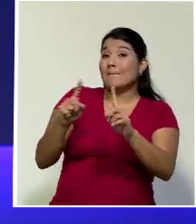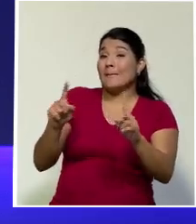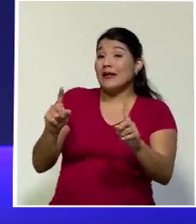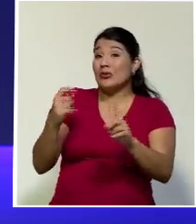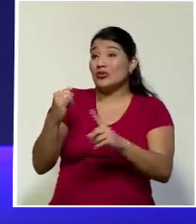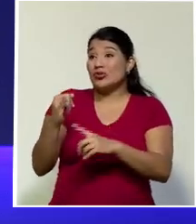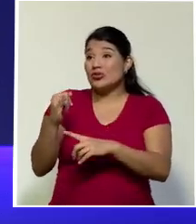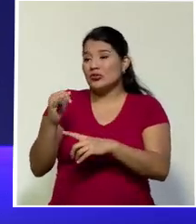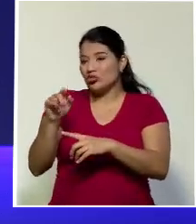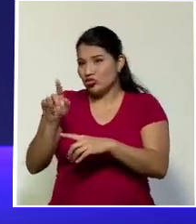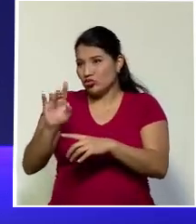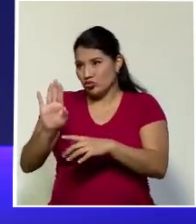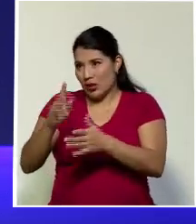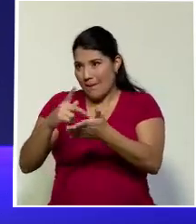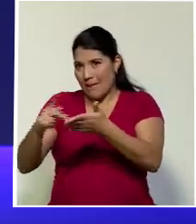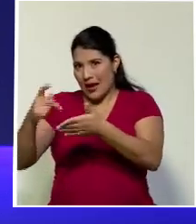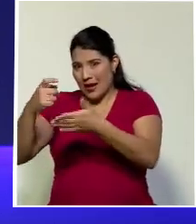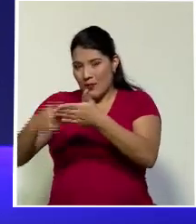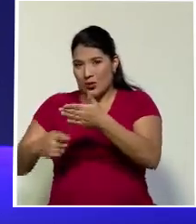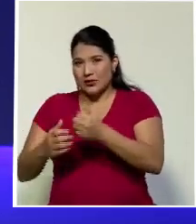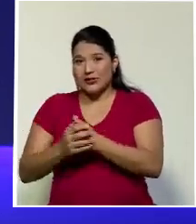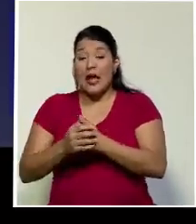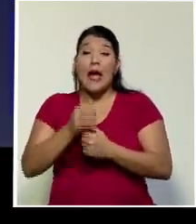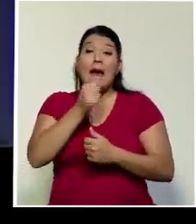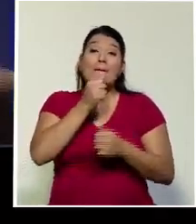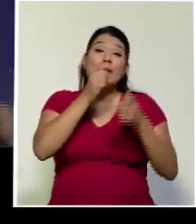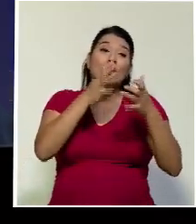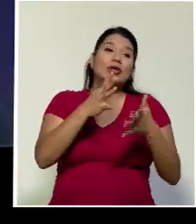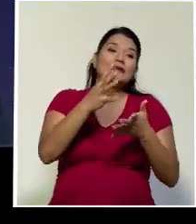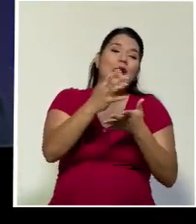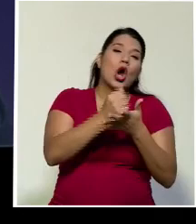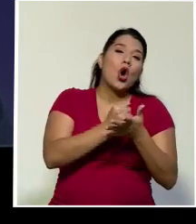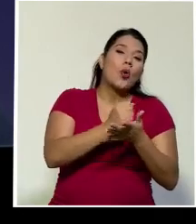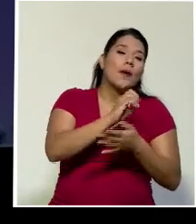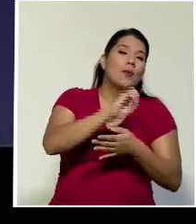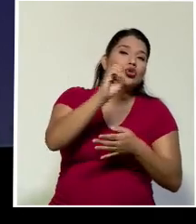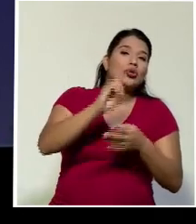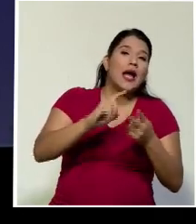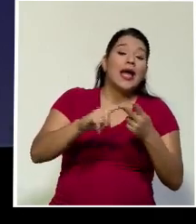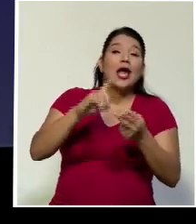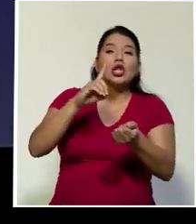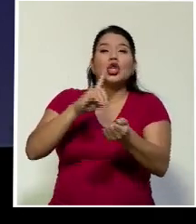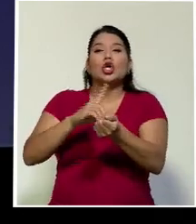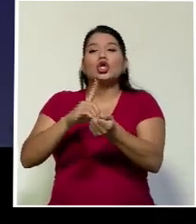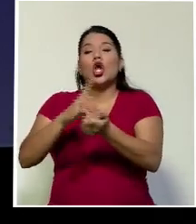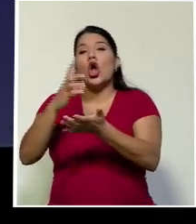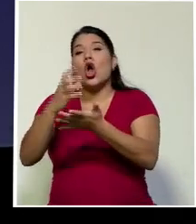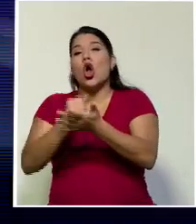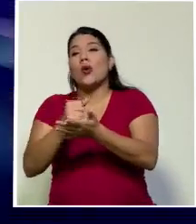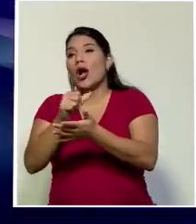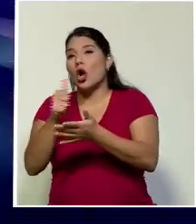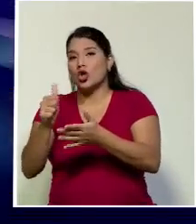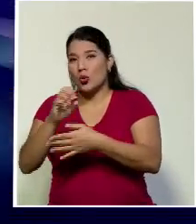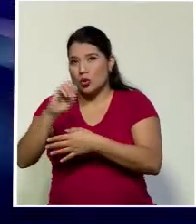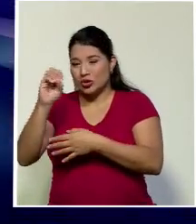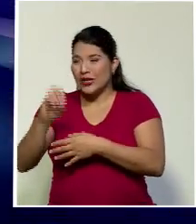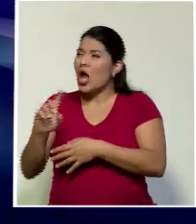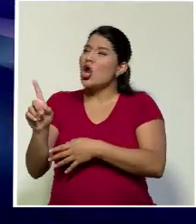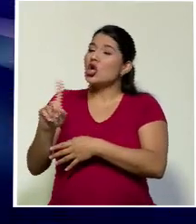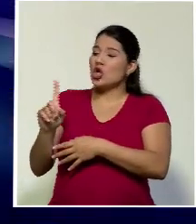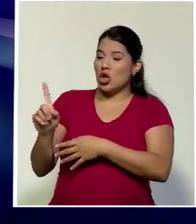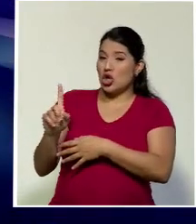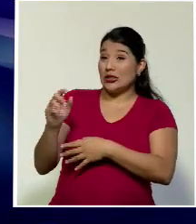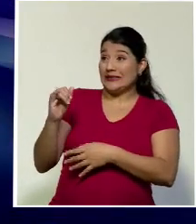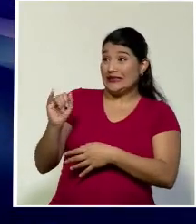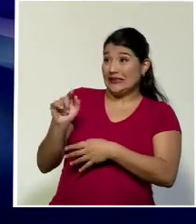actividad... ¿A los periodistas se los cobra de una manera, a los médicos de otra manera? No, más bien dependiendo. Si Ernesto Rivera